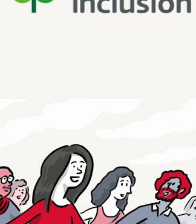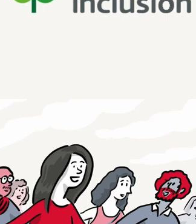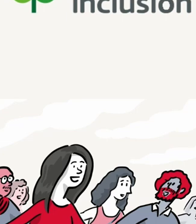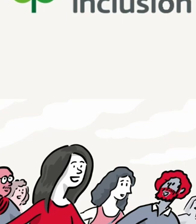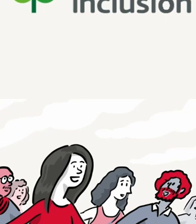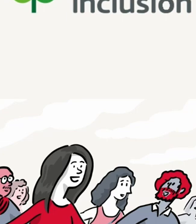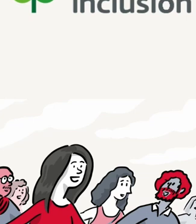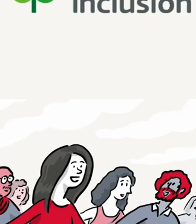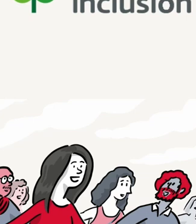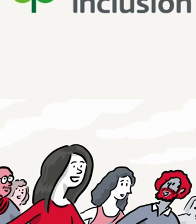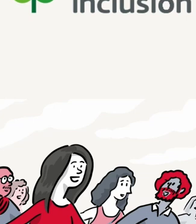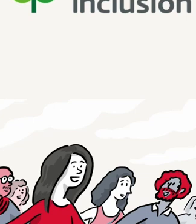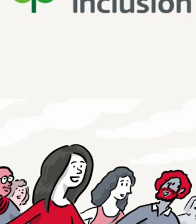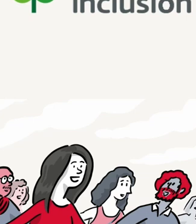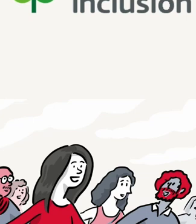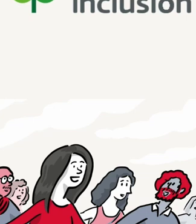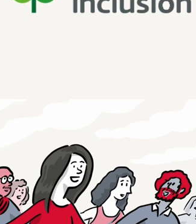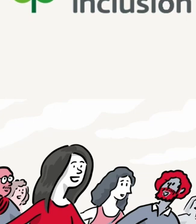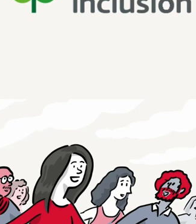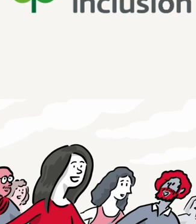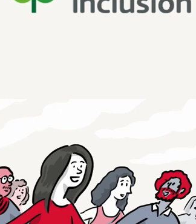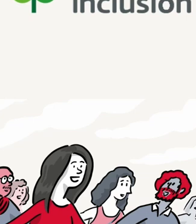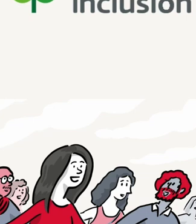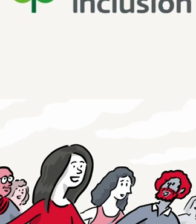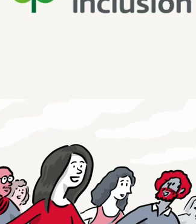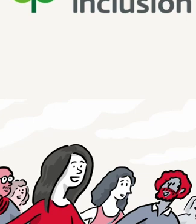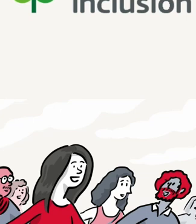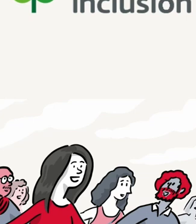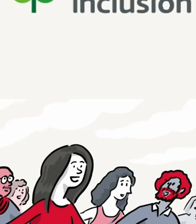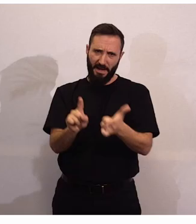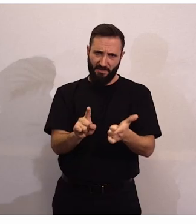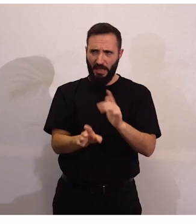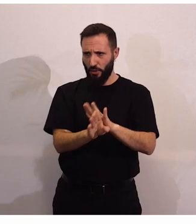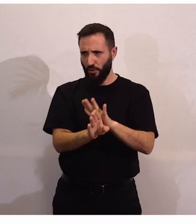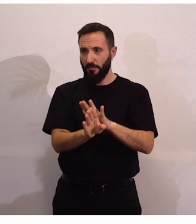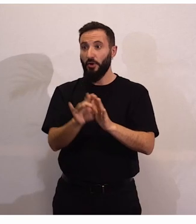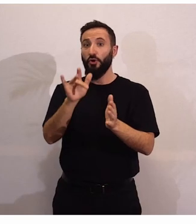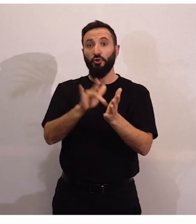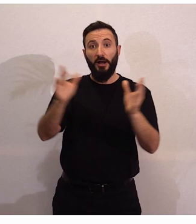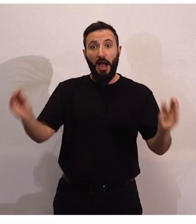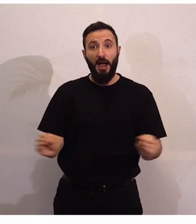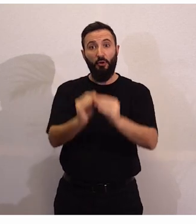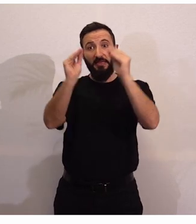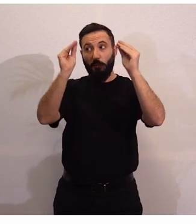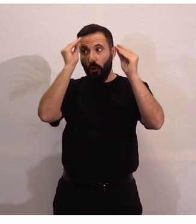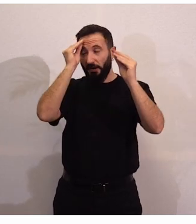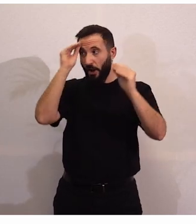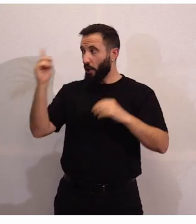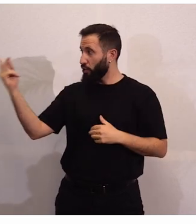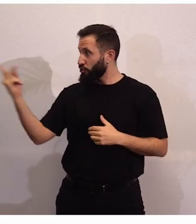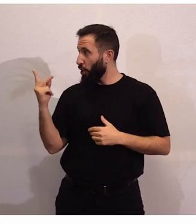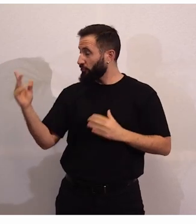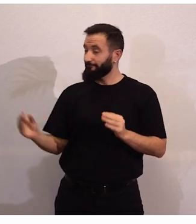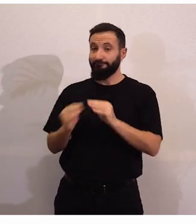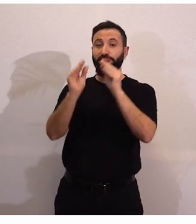Bueno, mañana vamos a seguir con otra dinámica más o menos parecida. O donde hemos coincidido yo, que veo Carlos y yo,